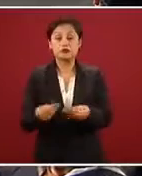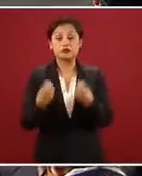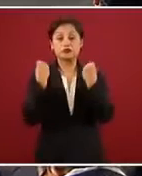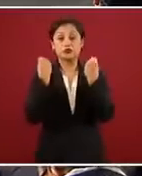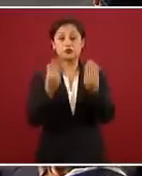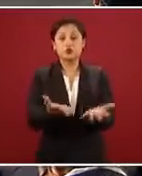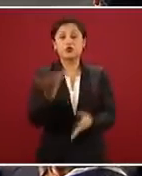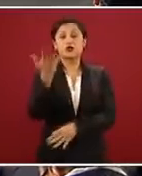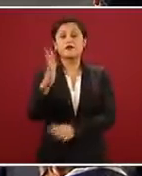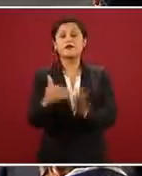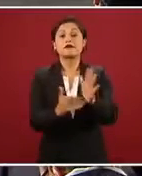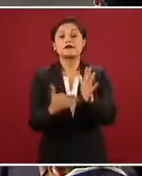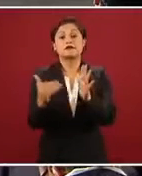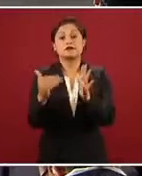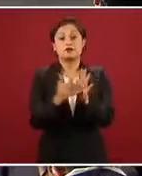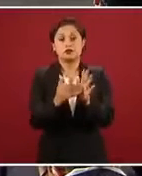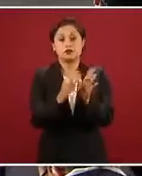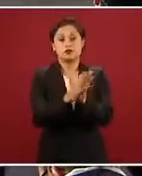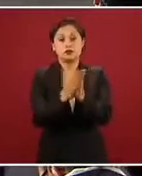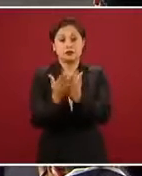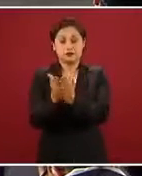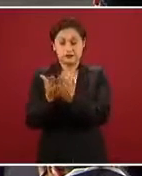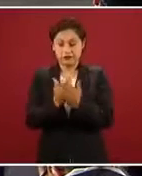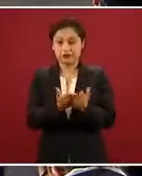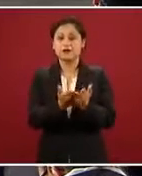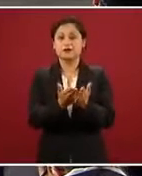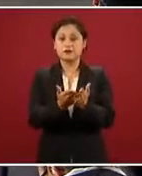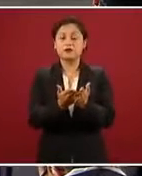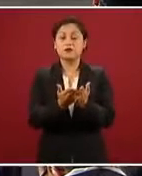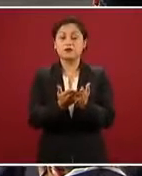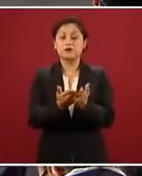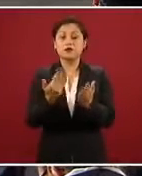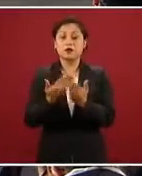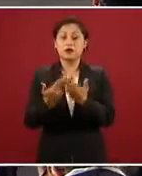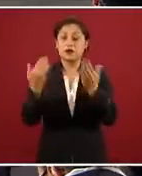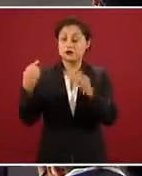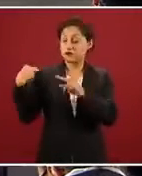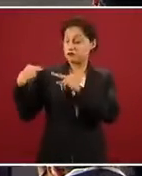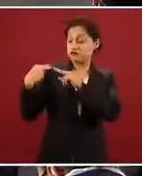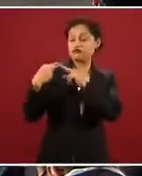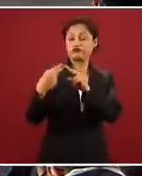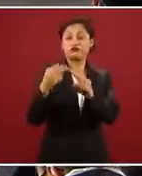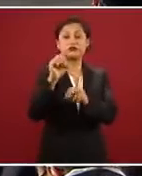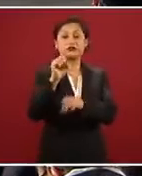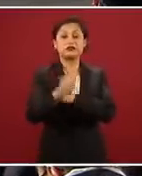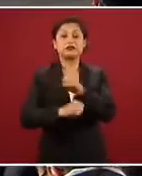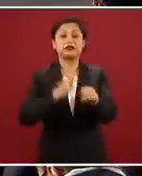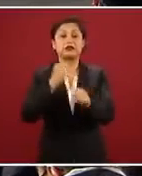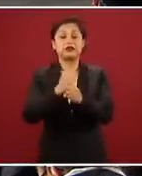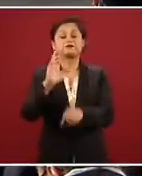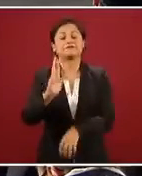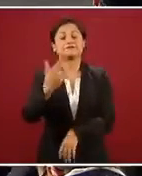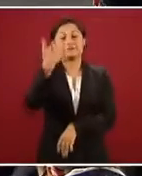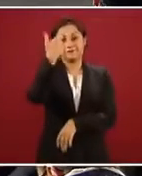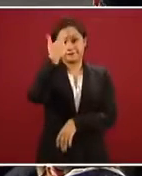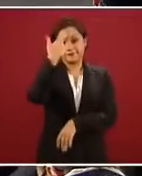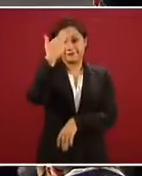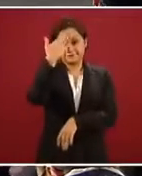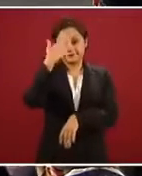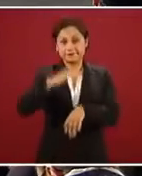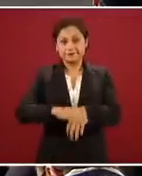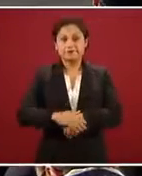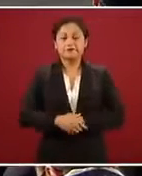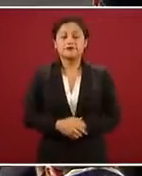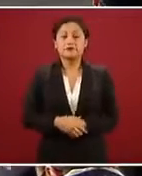estamos precisamente conmemorando la primera entrega, sus 60 años. En breve tiempo estaban cubiertos los seis